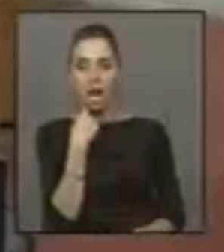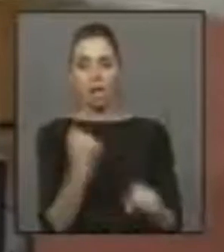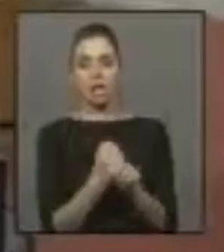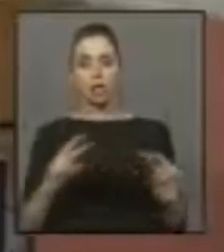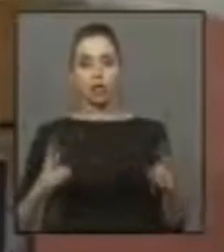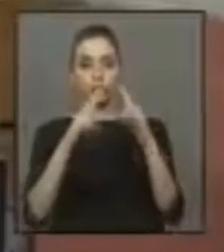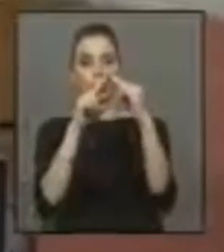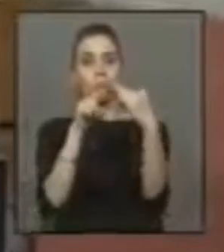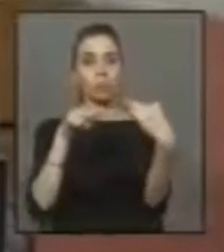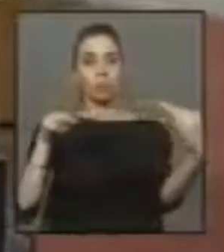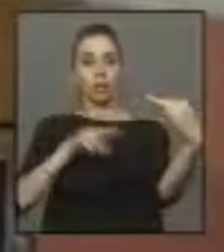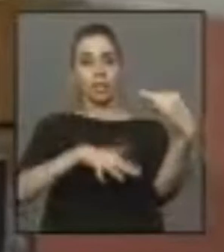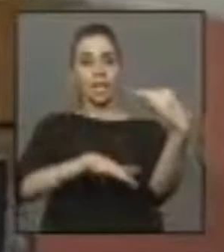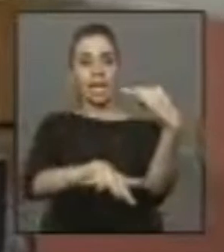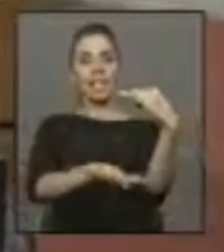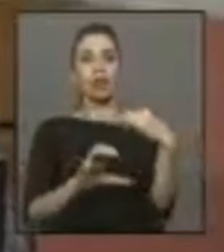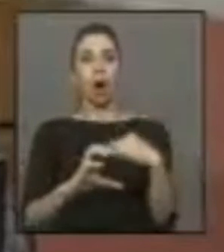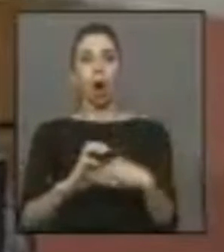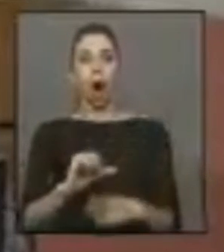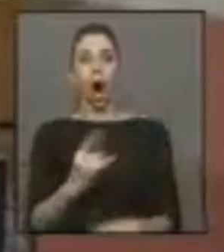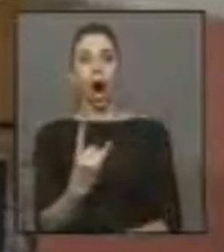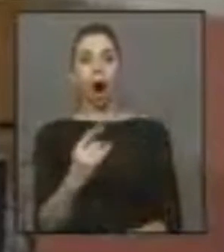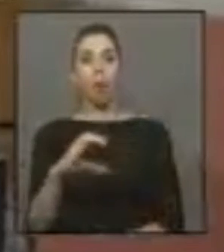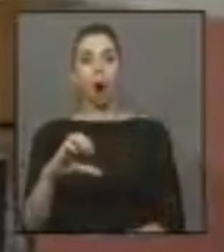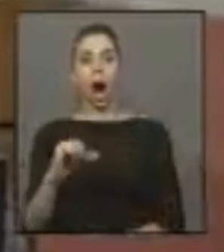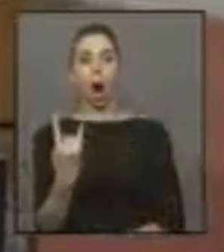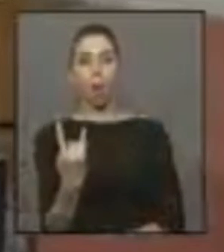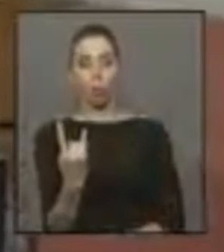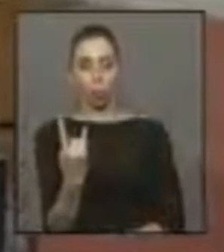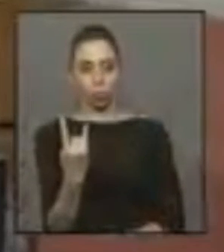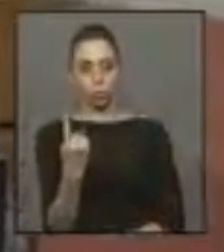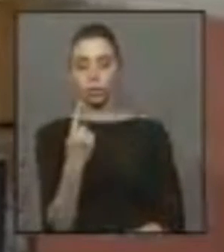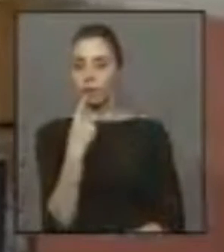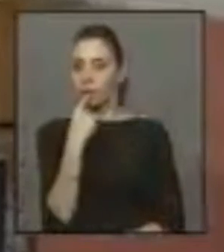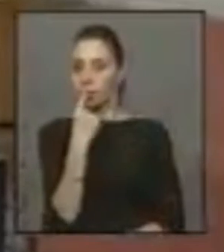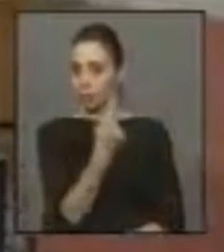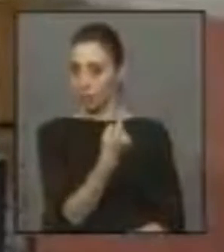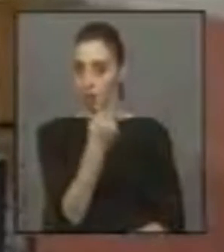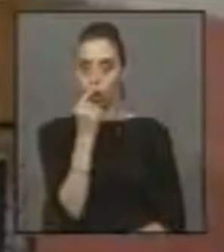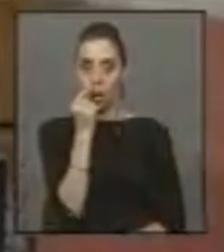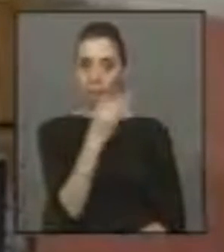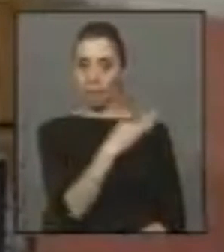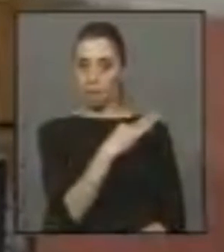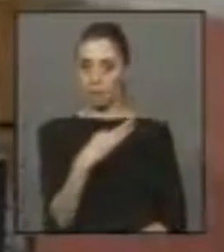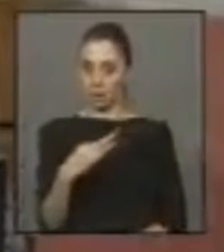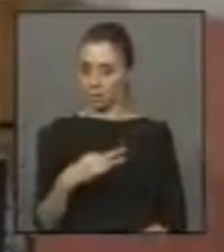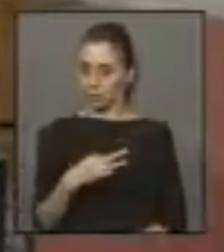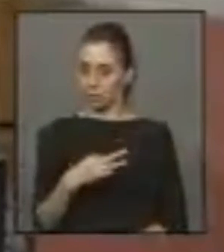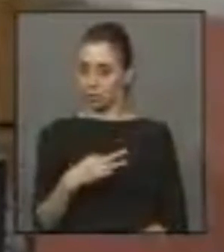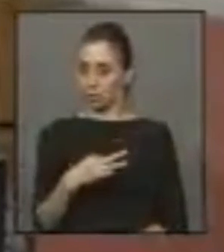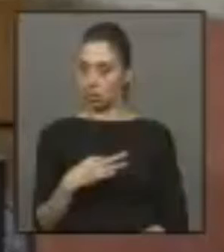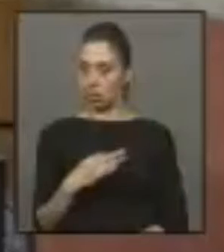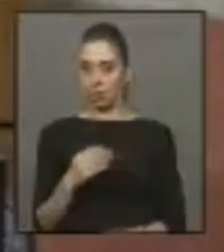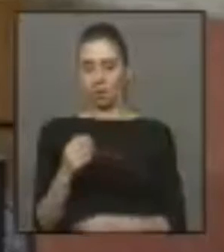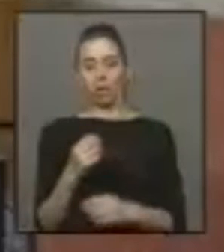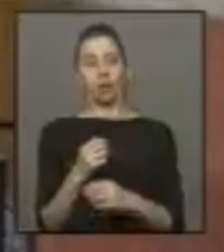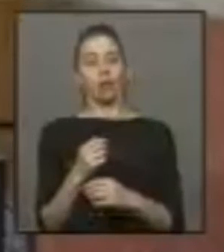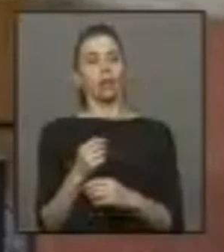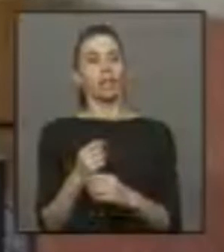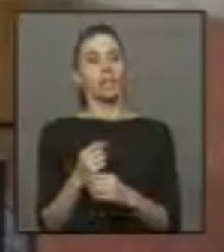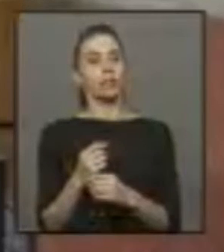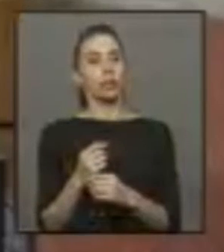construcción del puente sobre el Caucao. Asimismo, hago notar, ha sido un Ministro que me parece una tomadura de pelo,